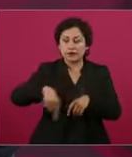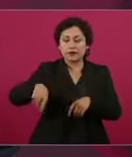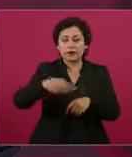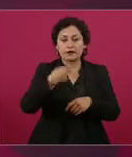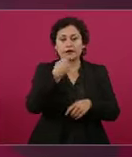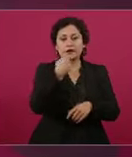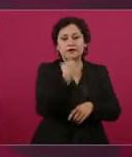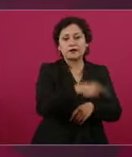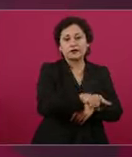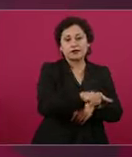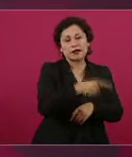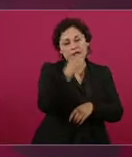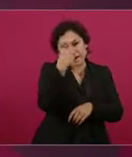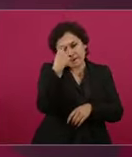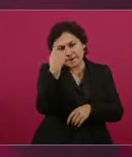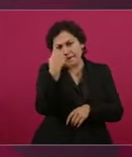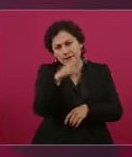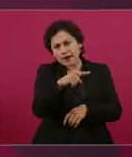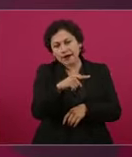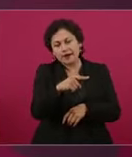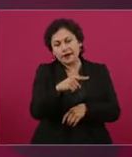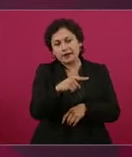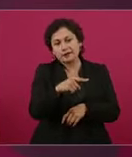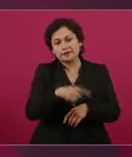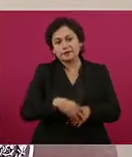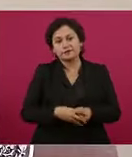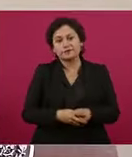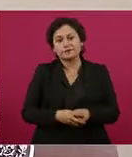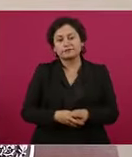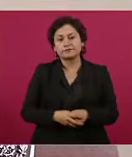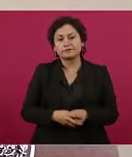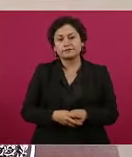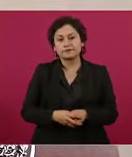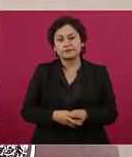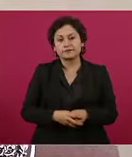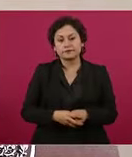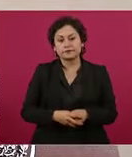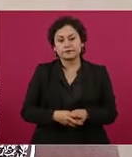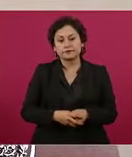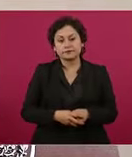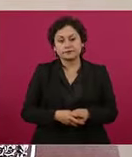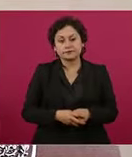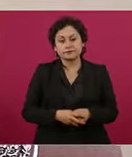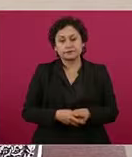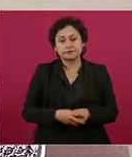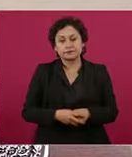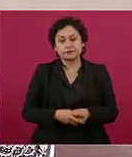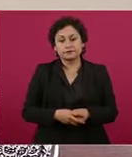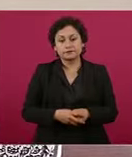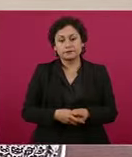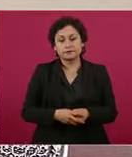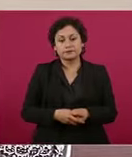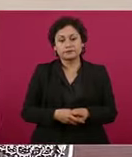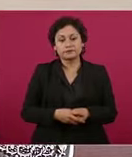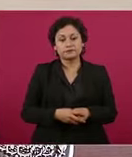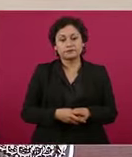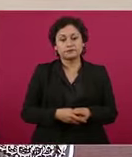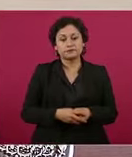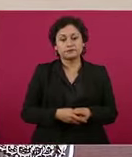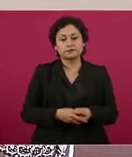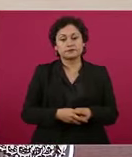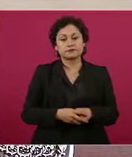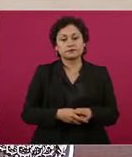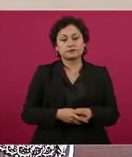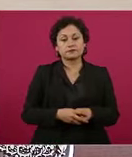la posibilidad de que los representantes legales